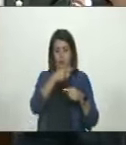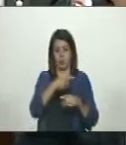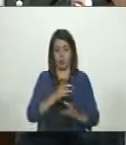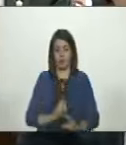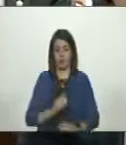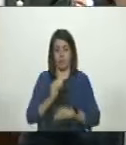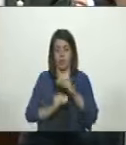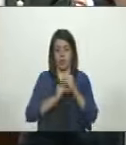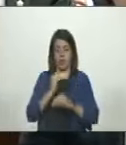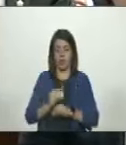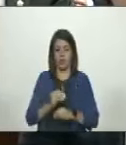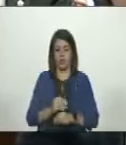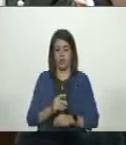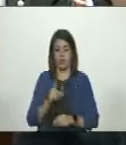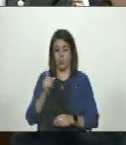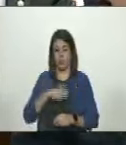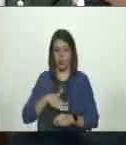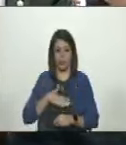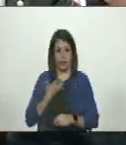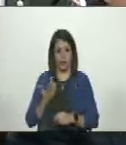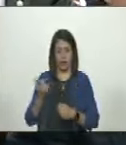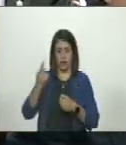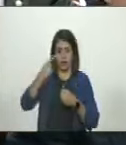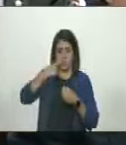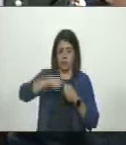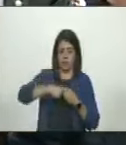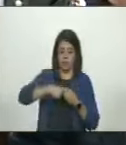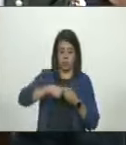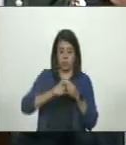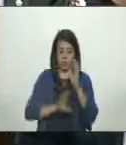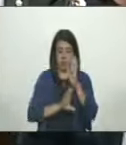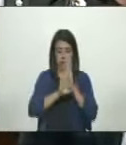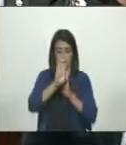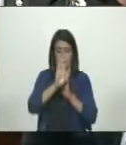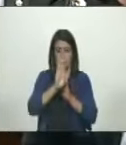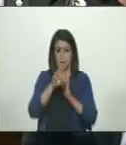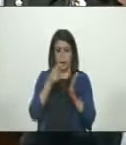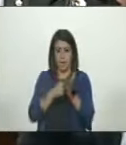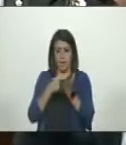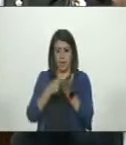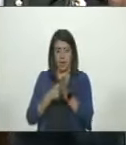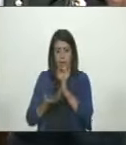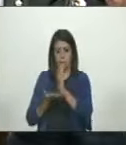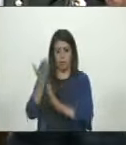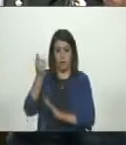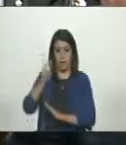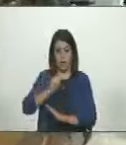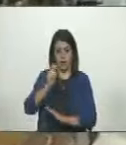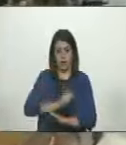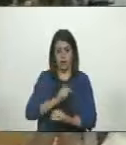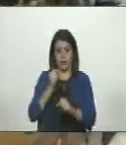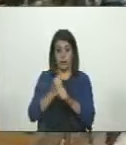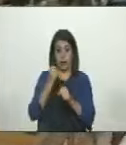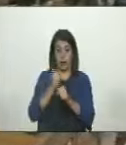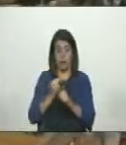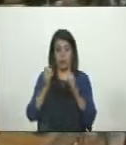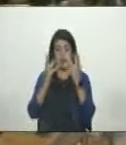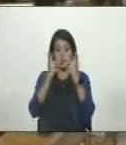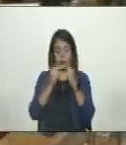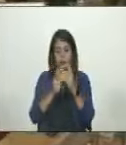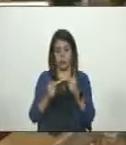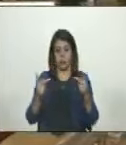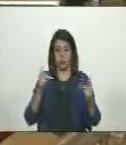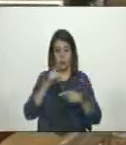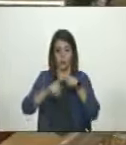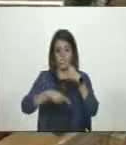hace que no se pueda incluir un incremento del salario para los funcionarios de la administración pública